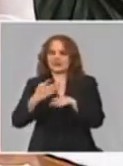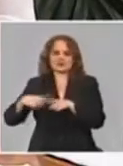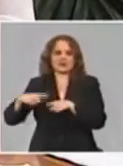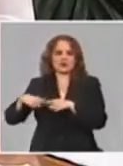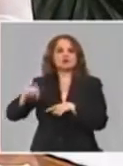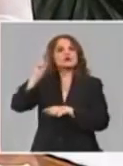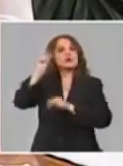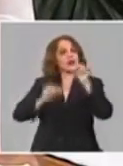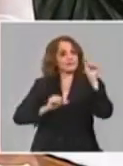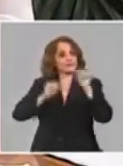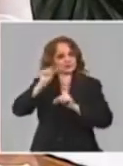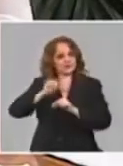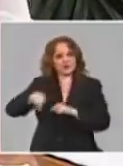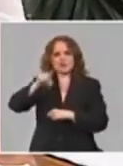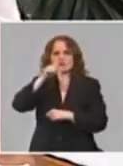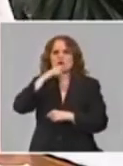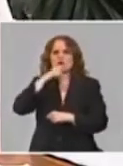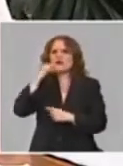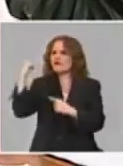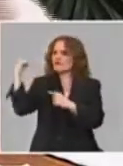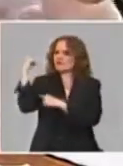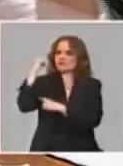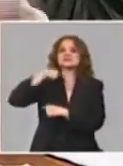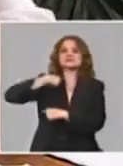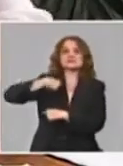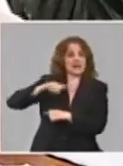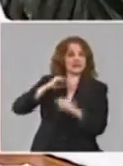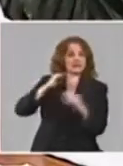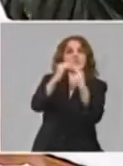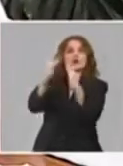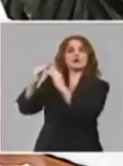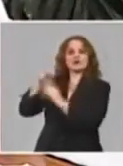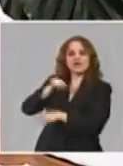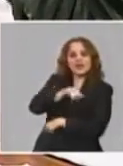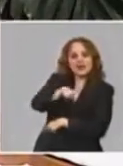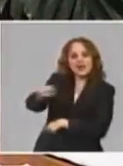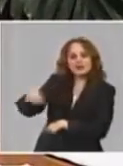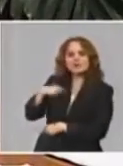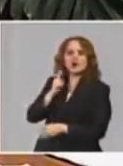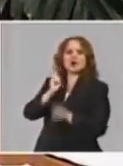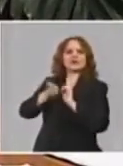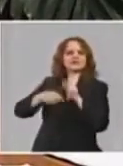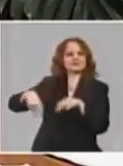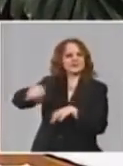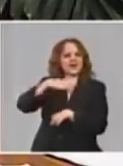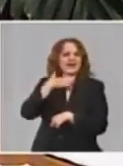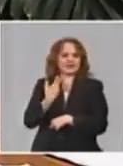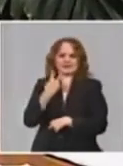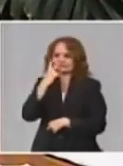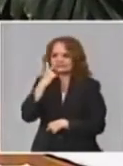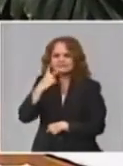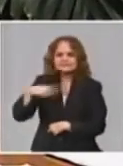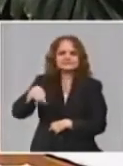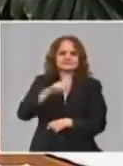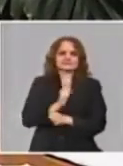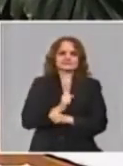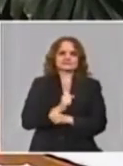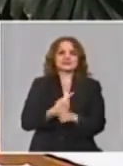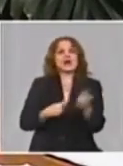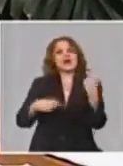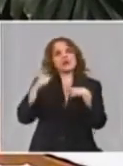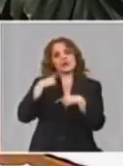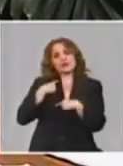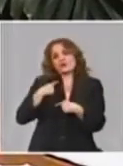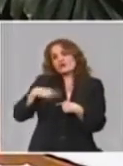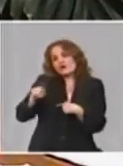robusto porque esa gente volvió a la comunidad y ahí le vamos a hacer un grupo de intervenciones. Hay algunos que salieron con algunas secuelas